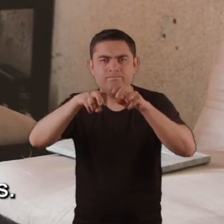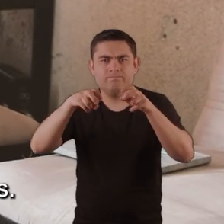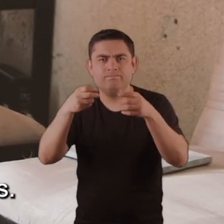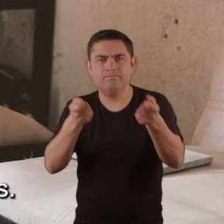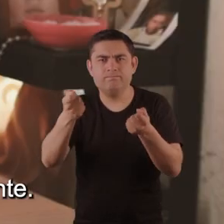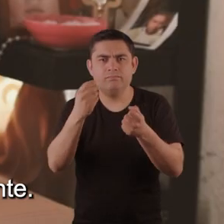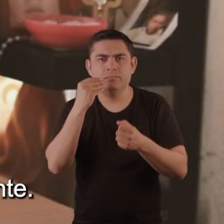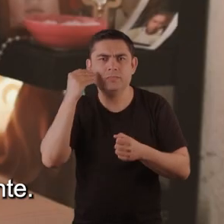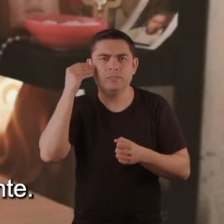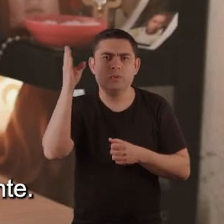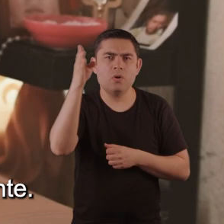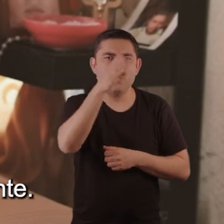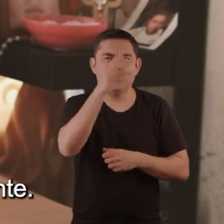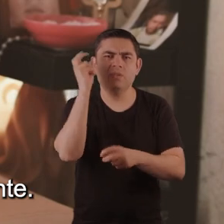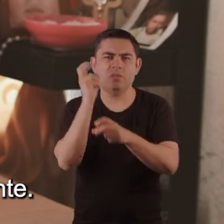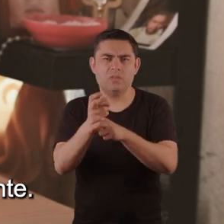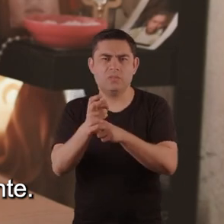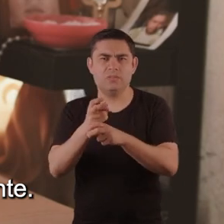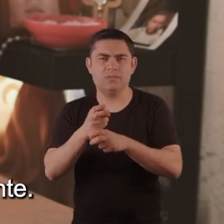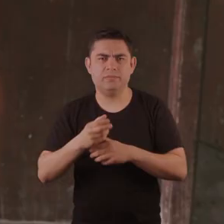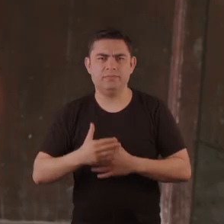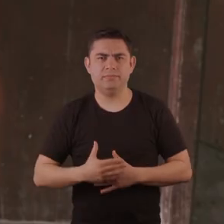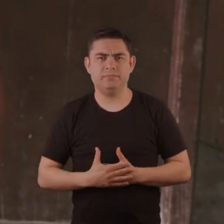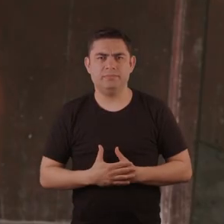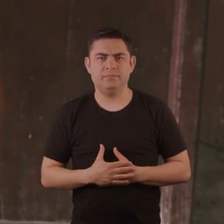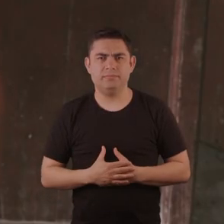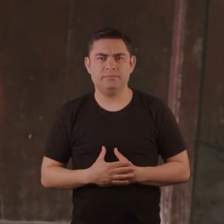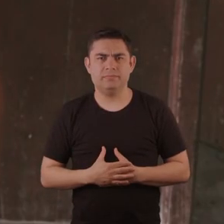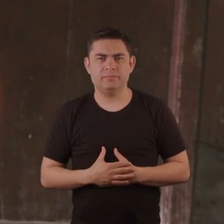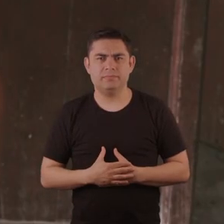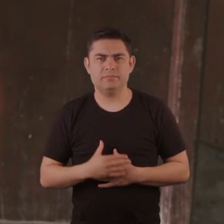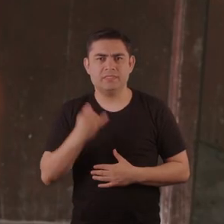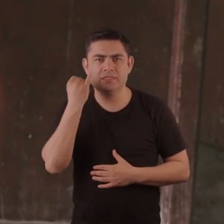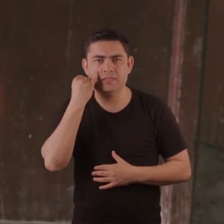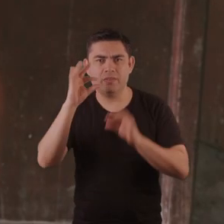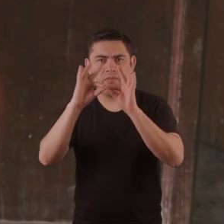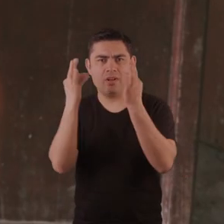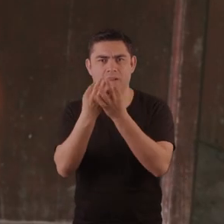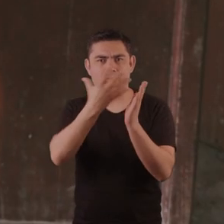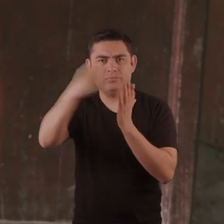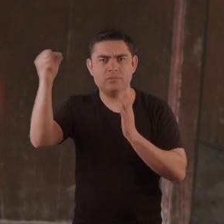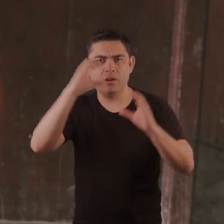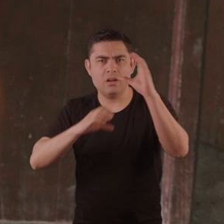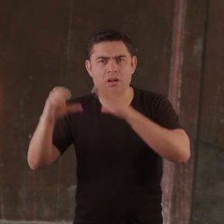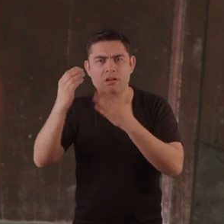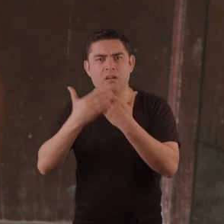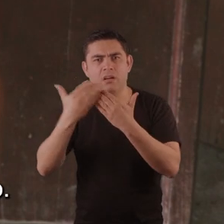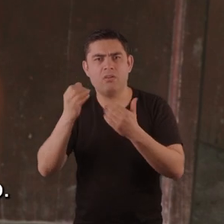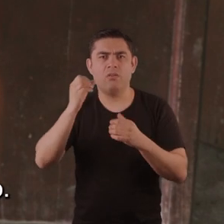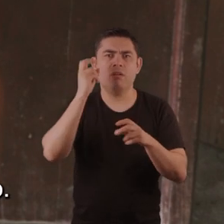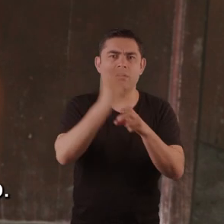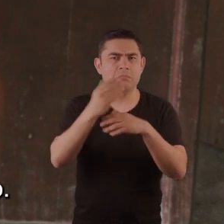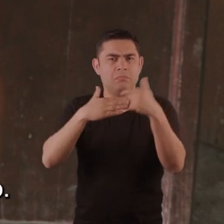colectivo a veces. O sea, de verdad, la pandemia ha afectado bastante. Todo lo que le presente, pero desde que se trate de un familiar, de uno,